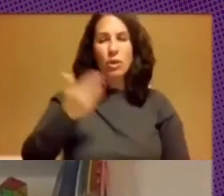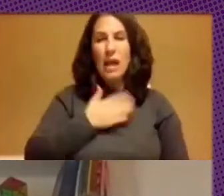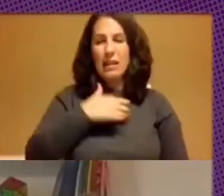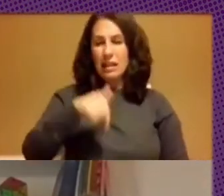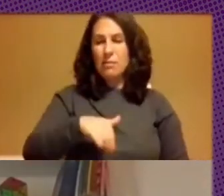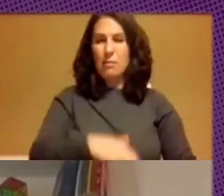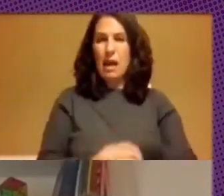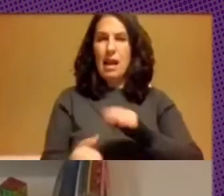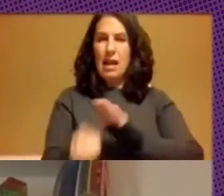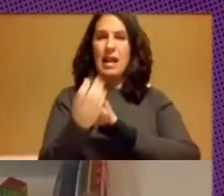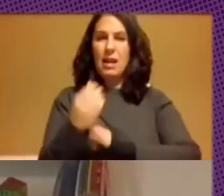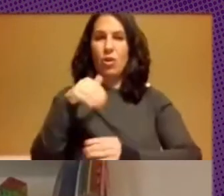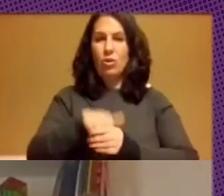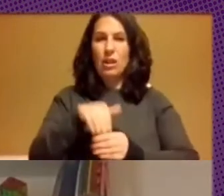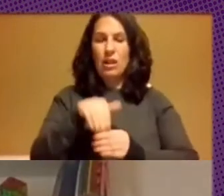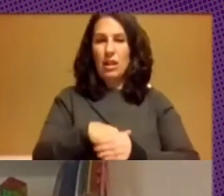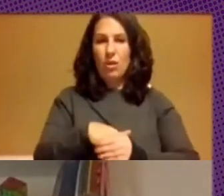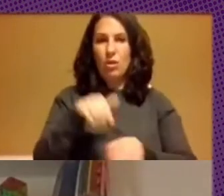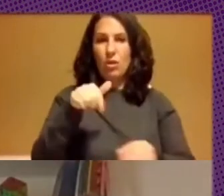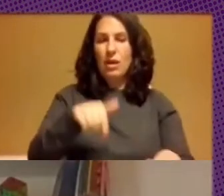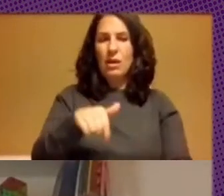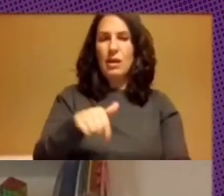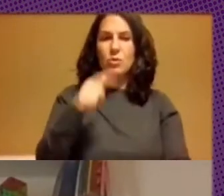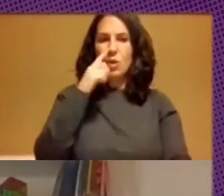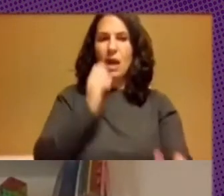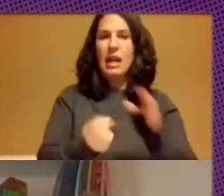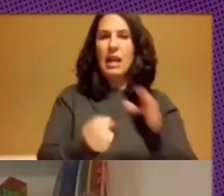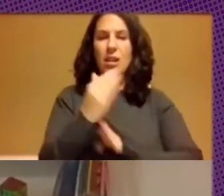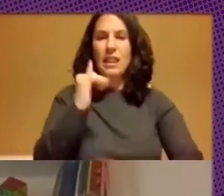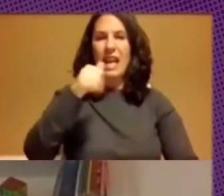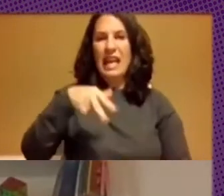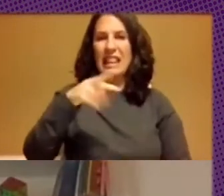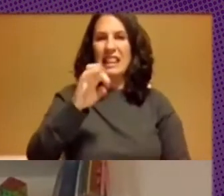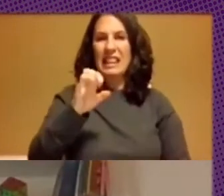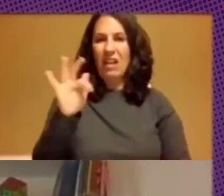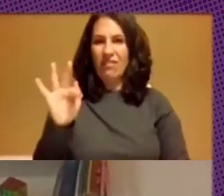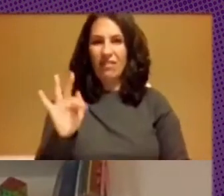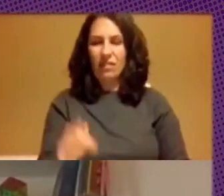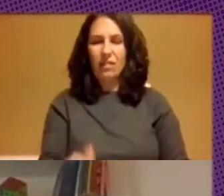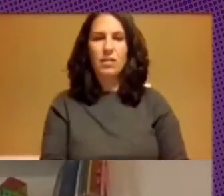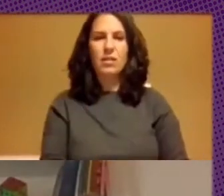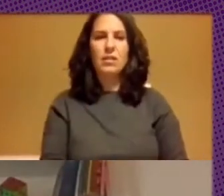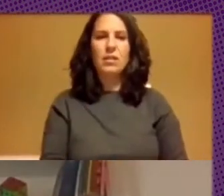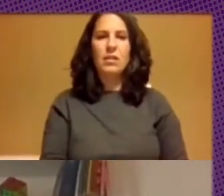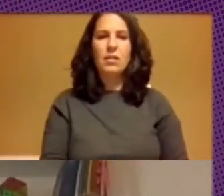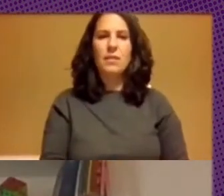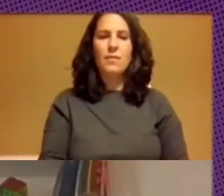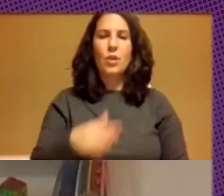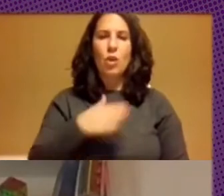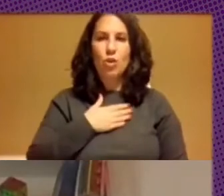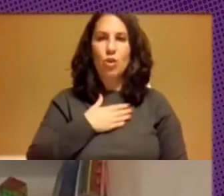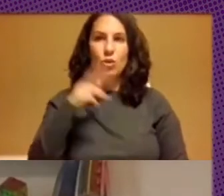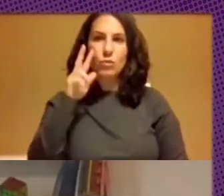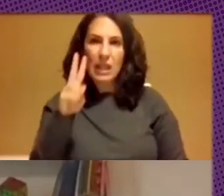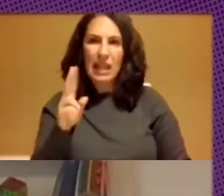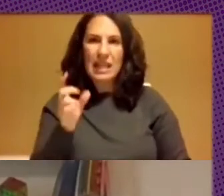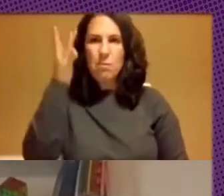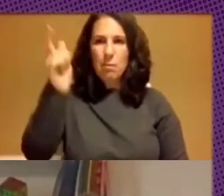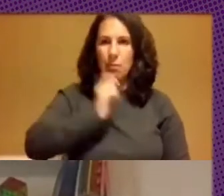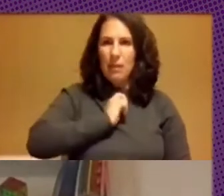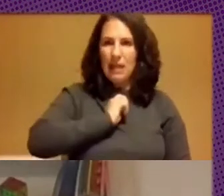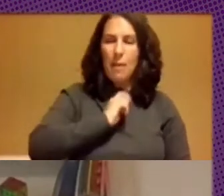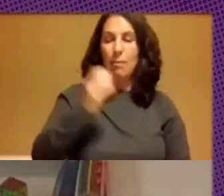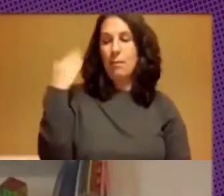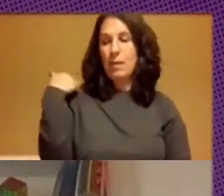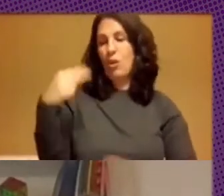contenidos está Excel Learning una creación del Intef entonces allí nos inspiramos pero en sus orígenes desde 2008